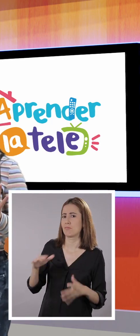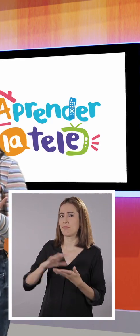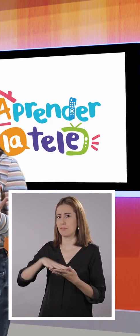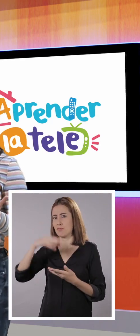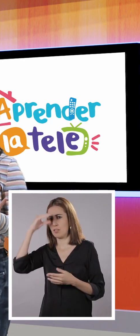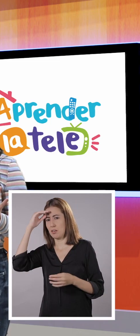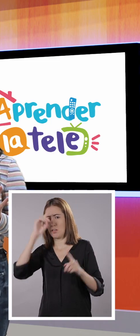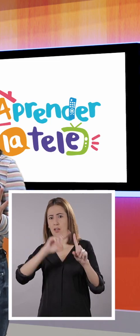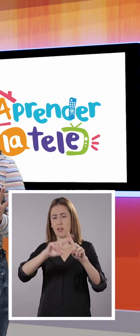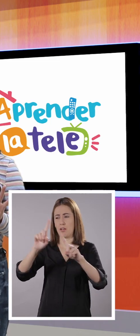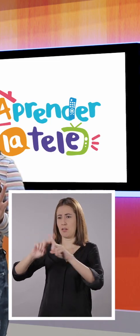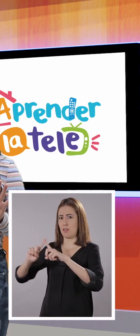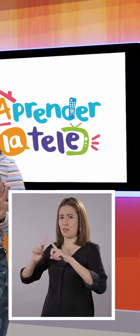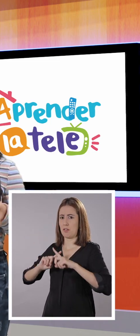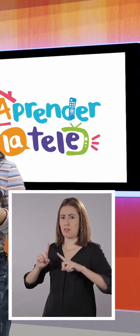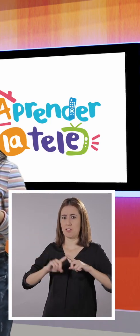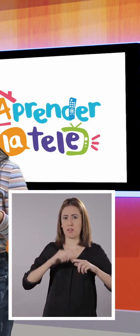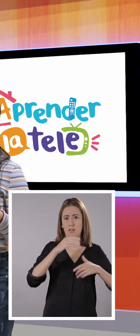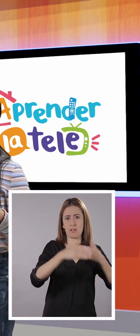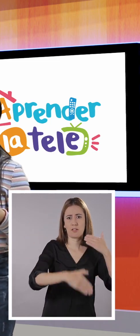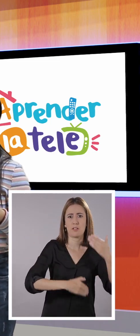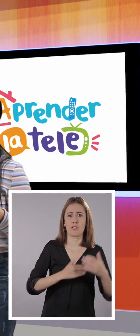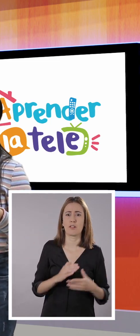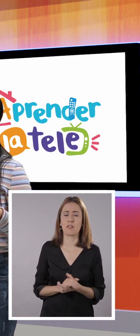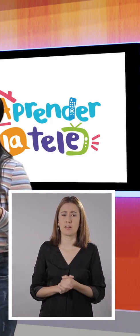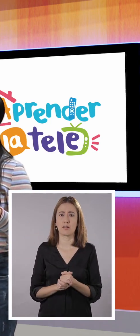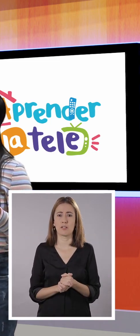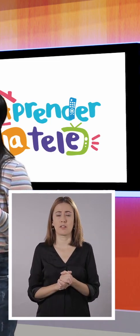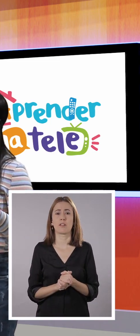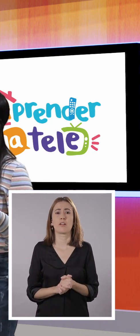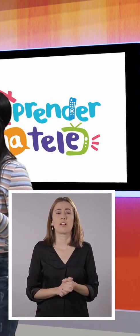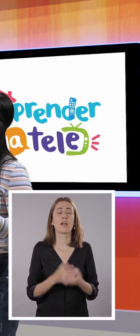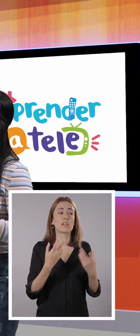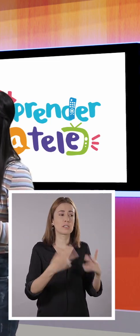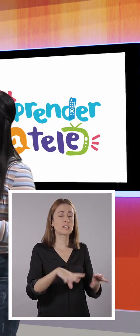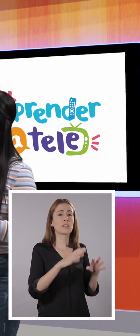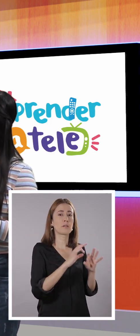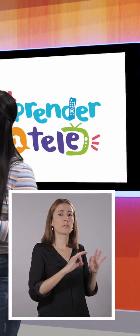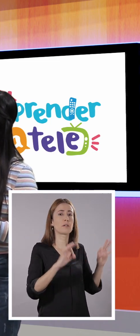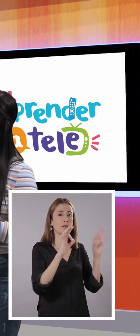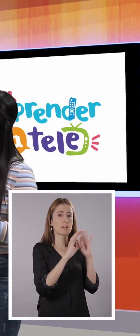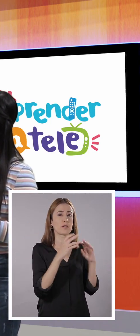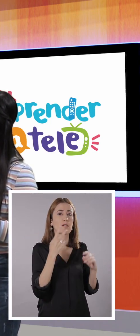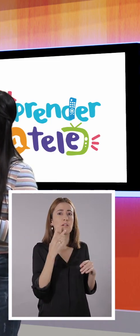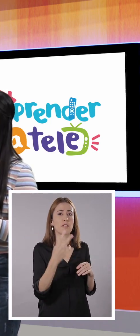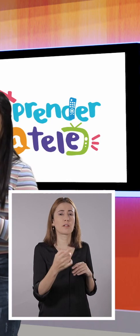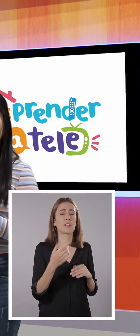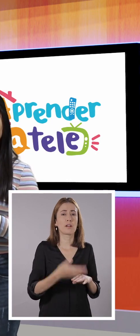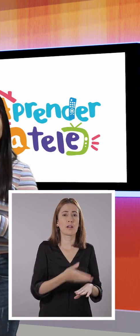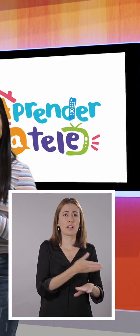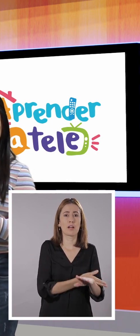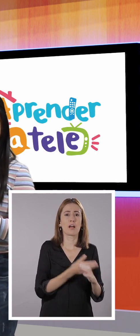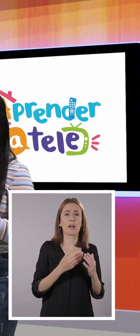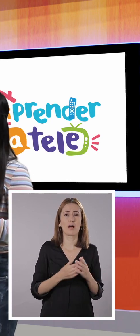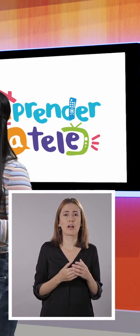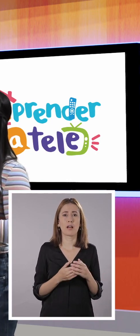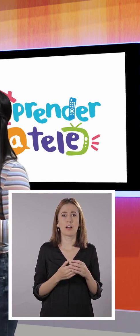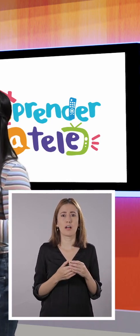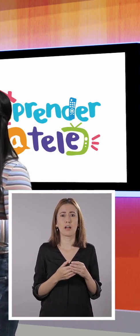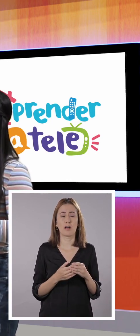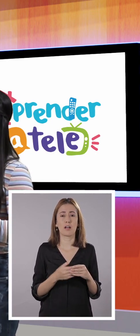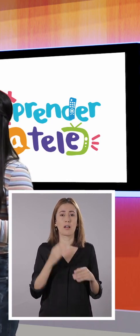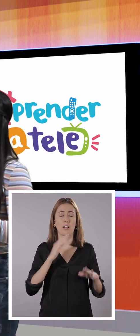distintos puntos de vista de un texto, ¿no? Así es. Y sabes que me llama mucho la atención lo que me acabas de contar. ¿Qué? Que